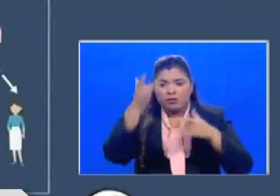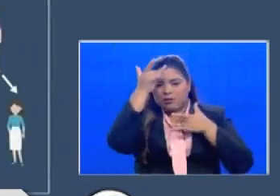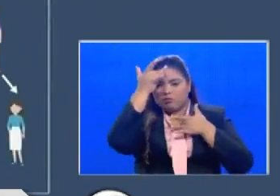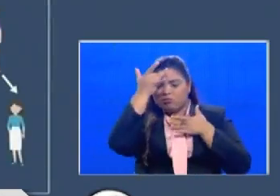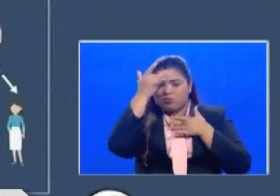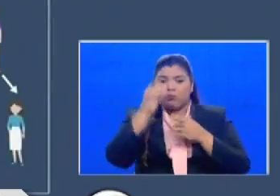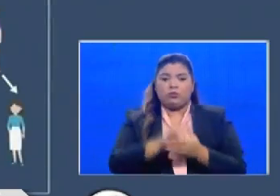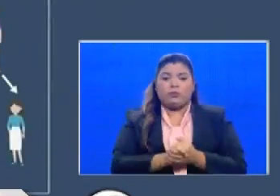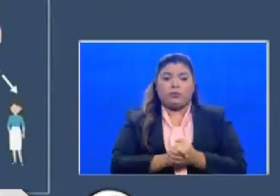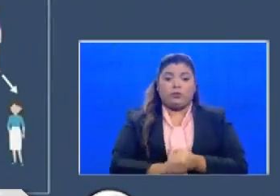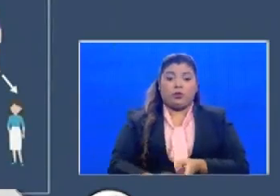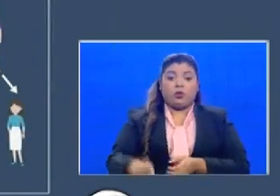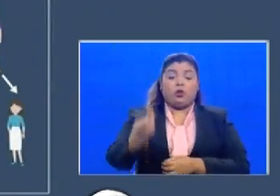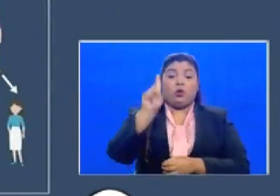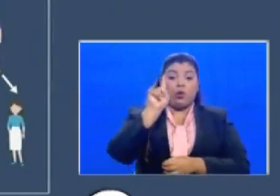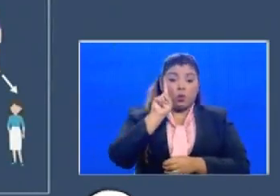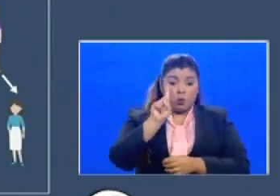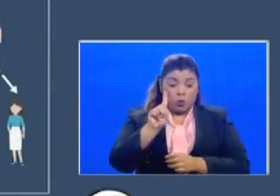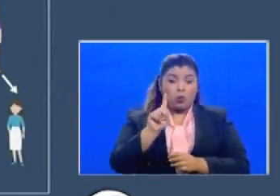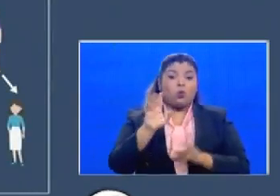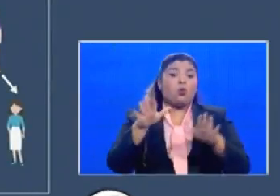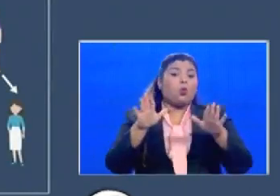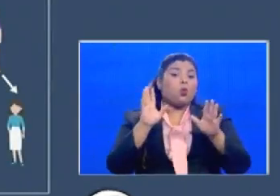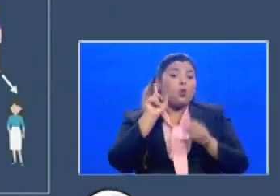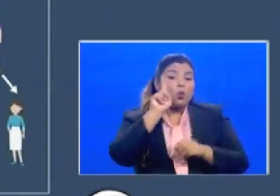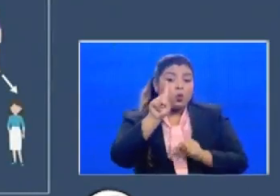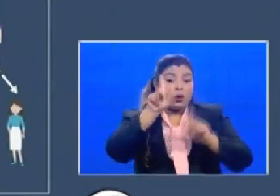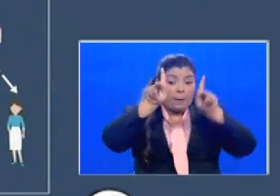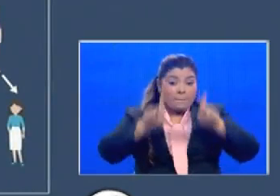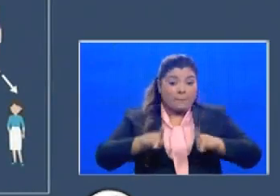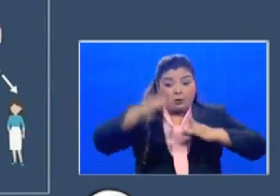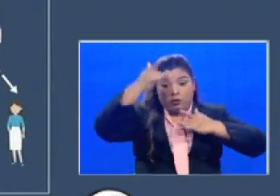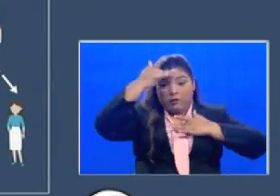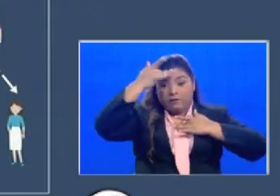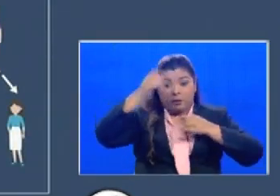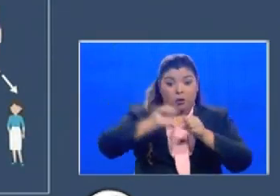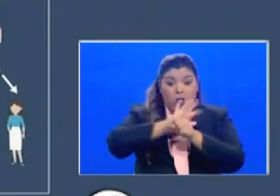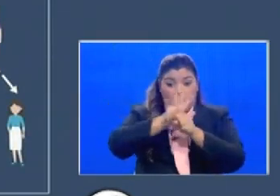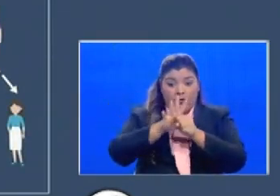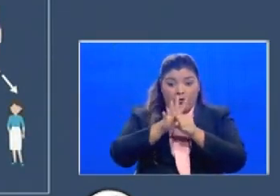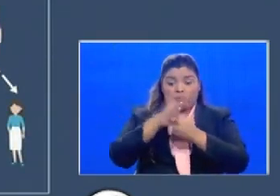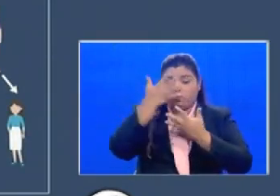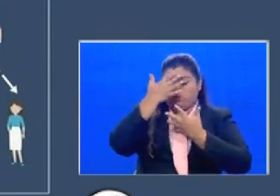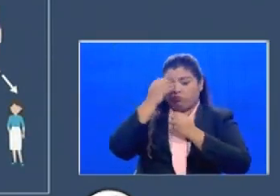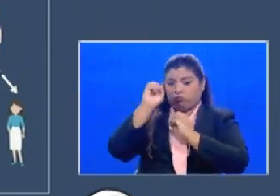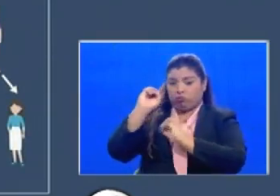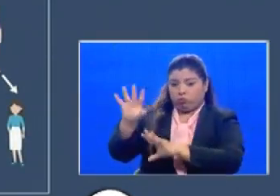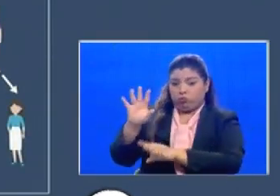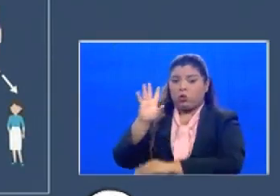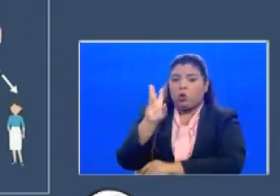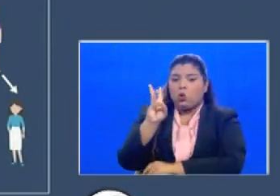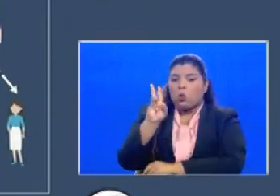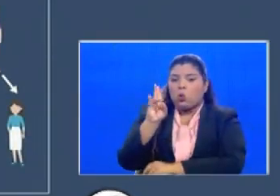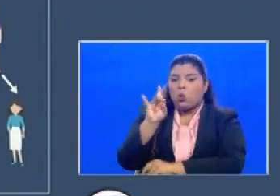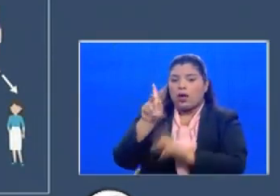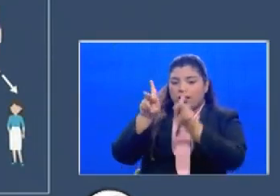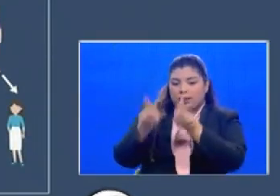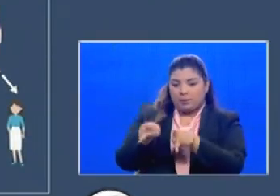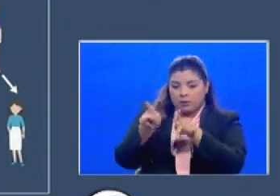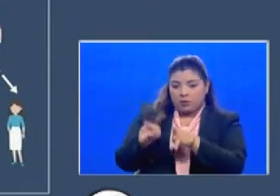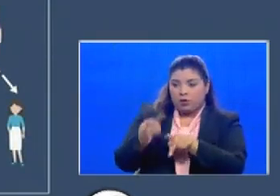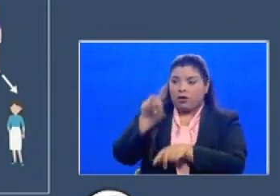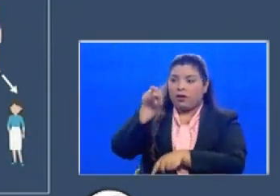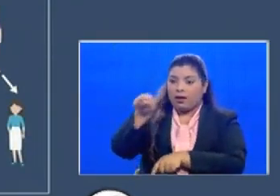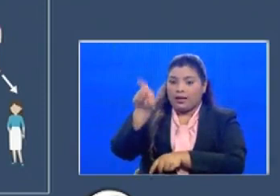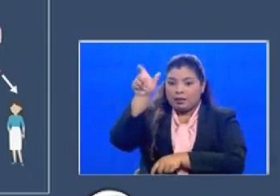contagiado a cuántas personas puede contagiar ese caso índice. Lo que